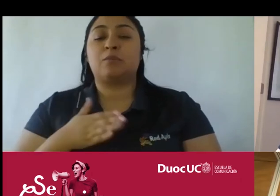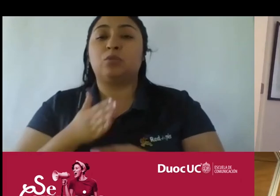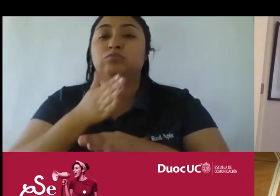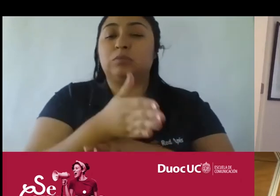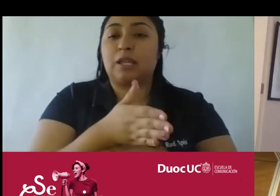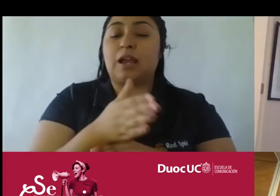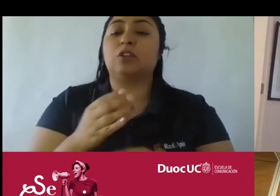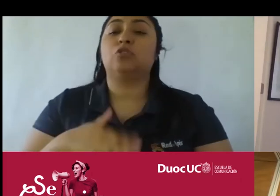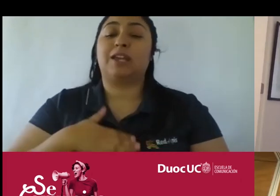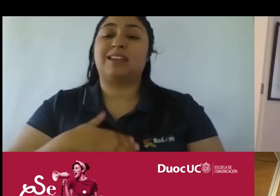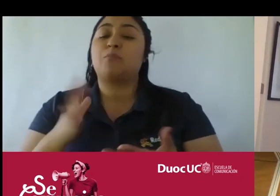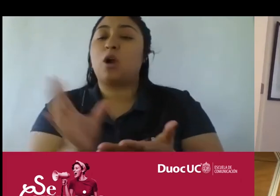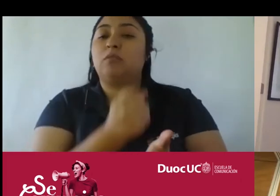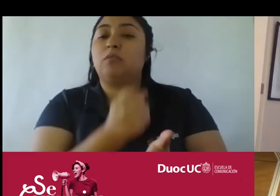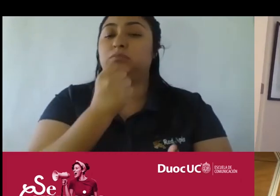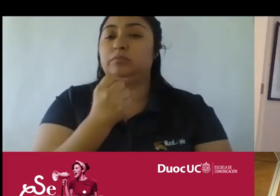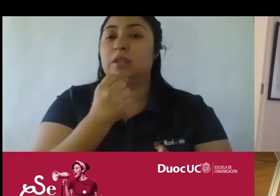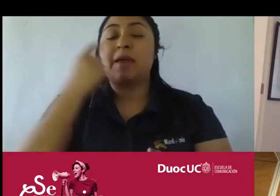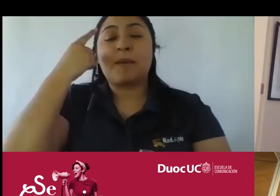digamos que esa estrategia